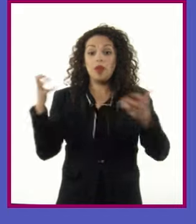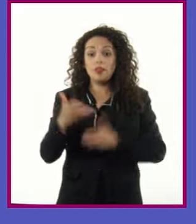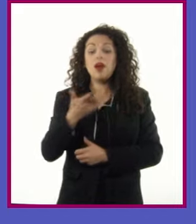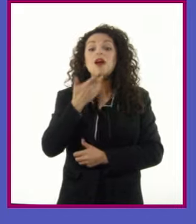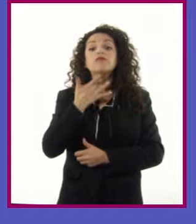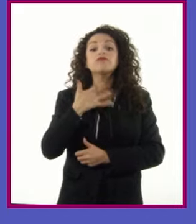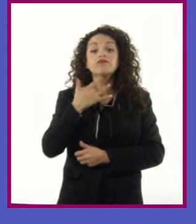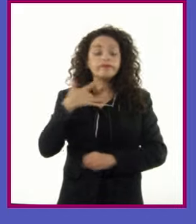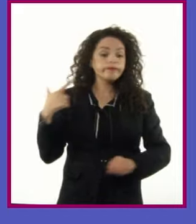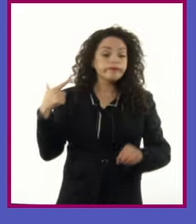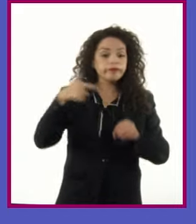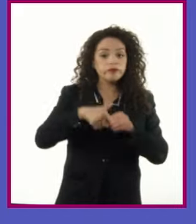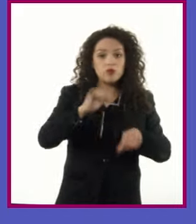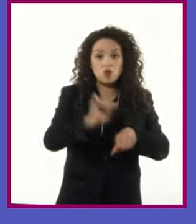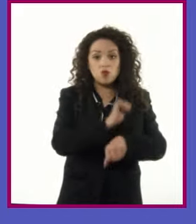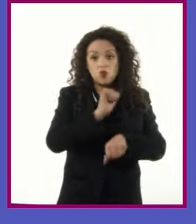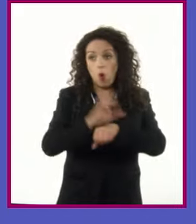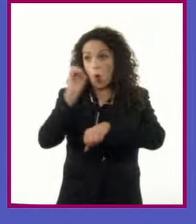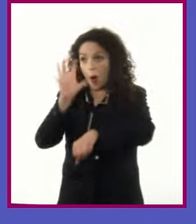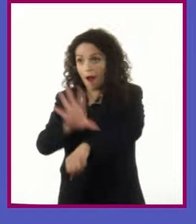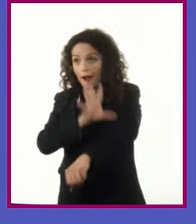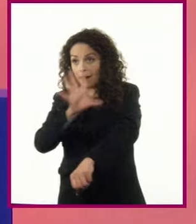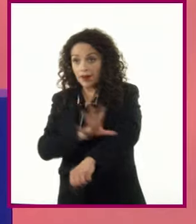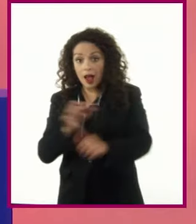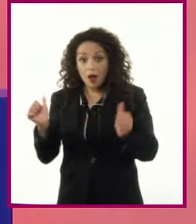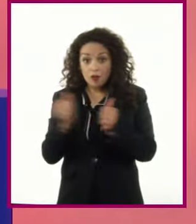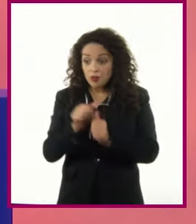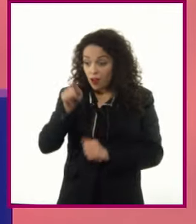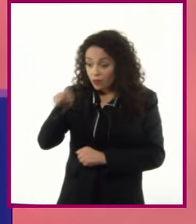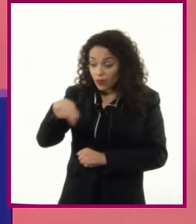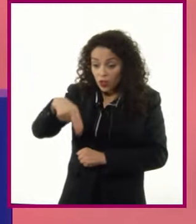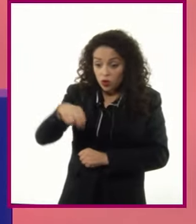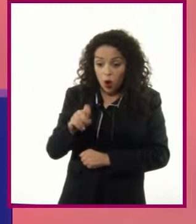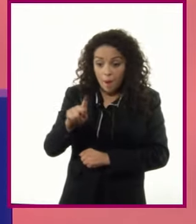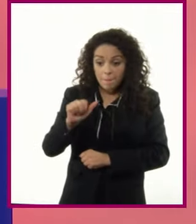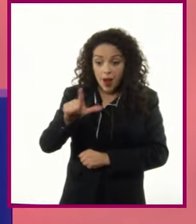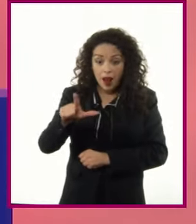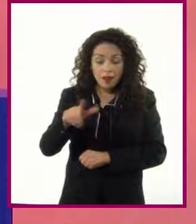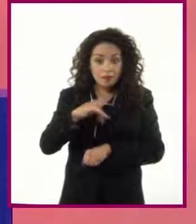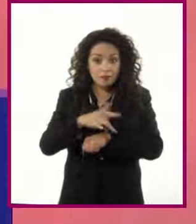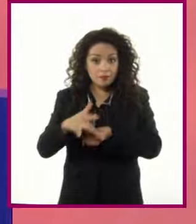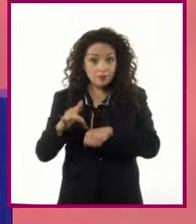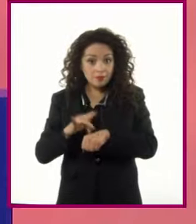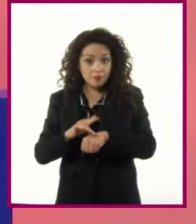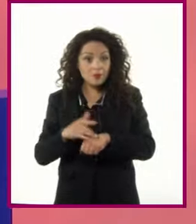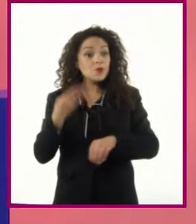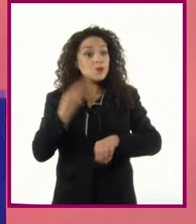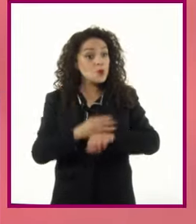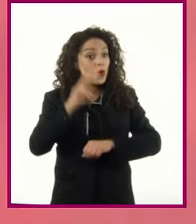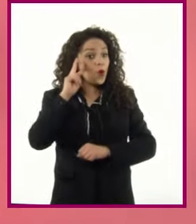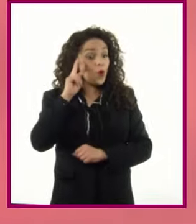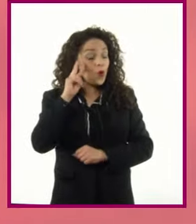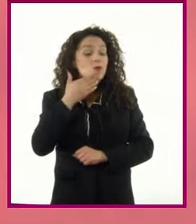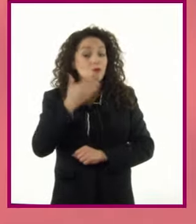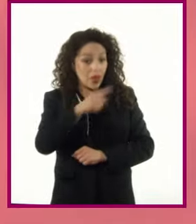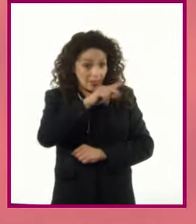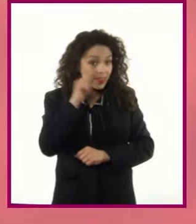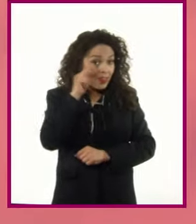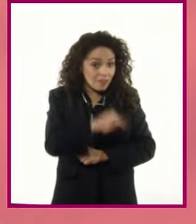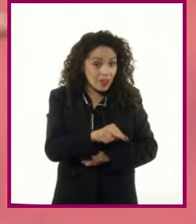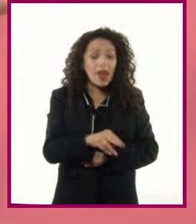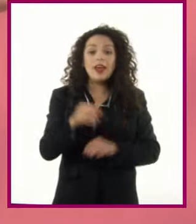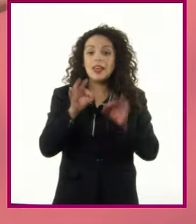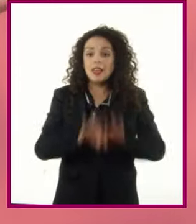para autos y energía eléctrica con el nopal Muy bien, como pudieron observar Es importante seguir las